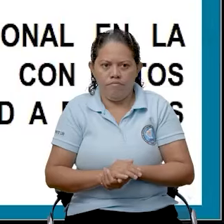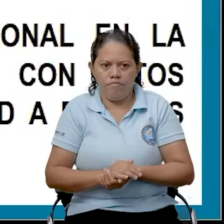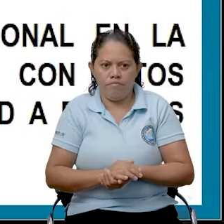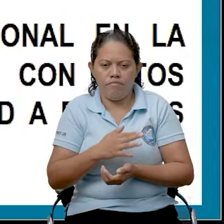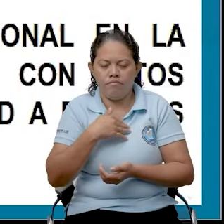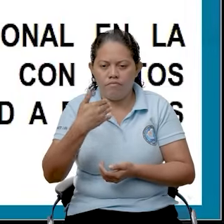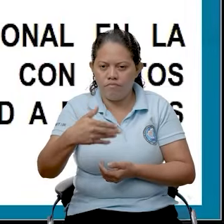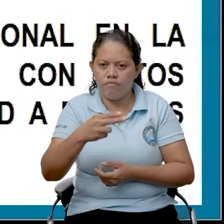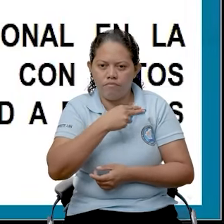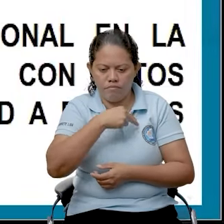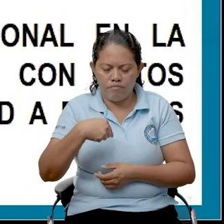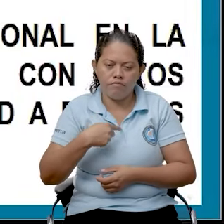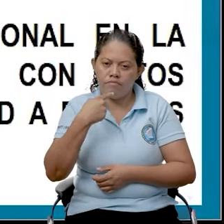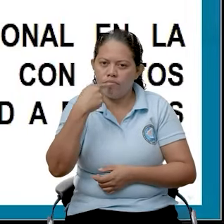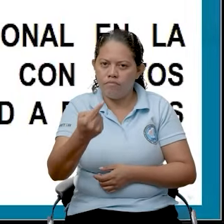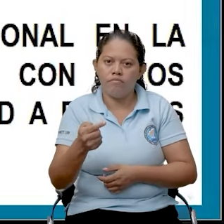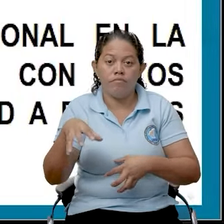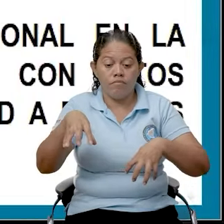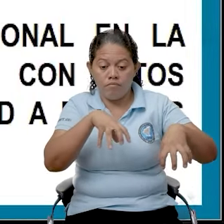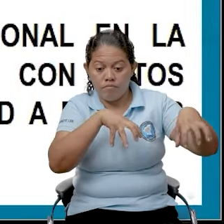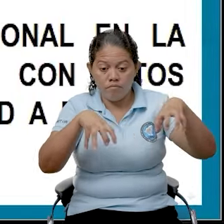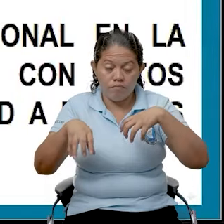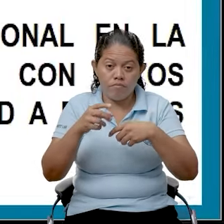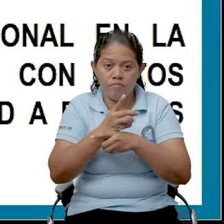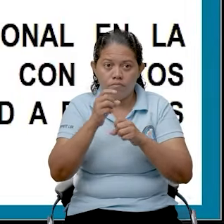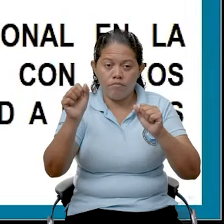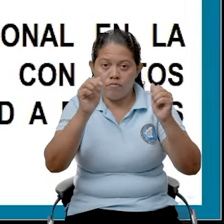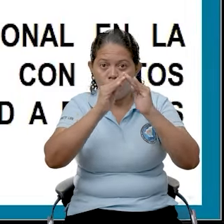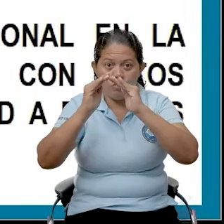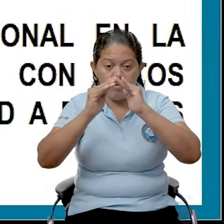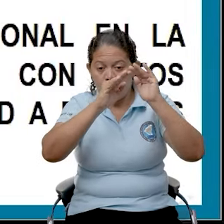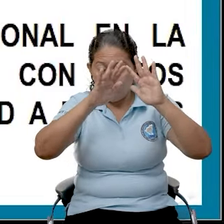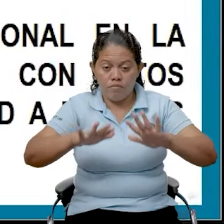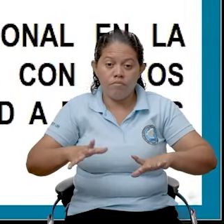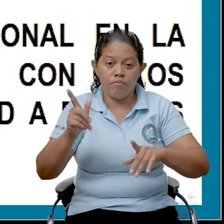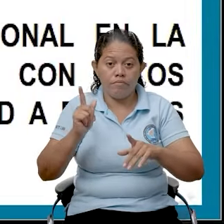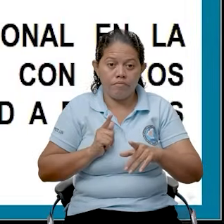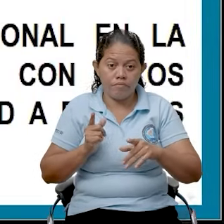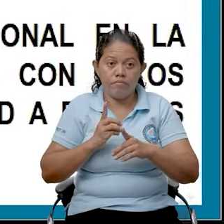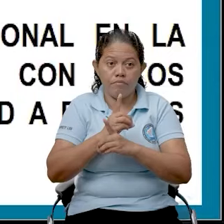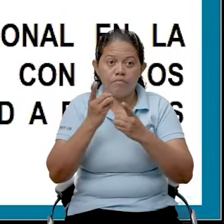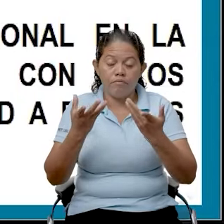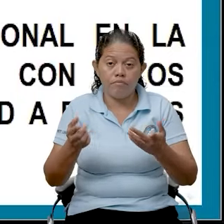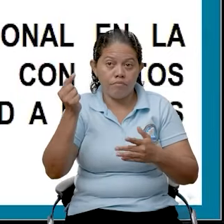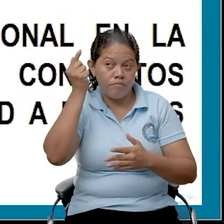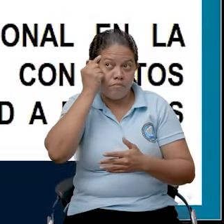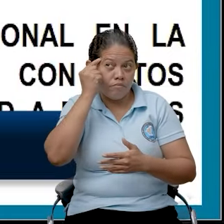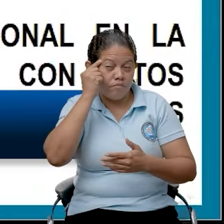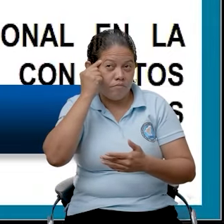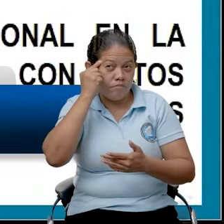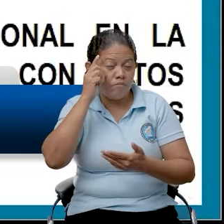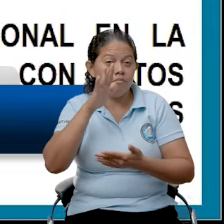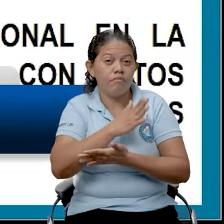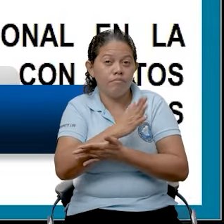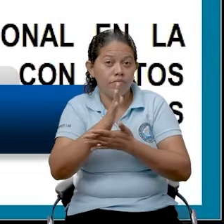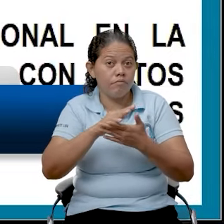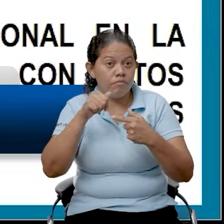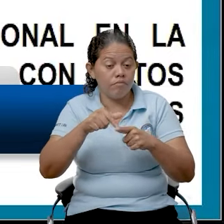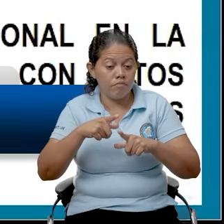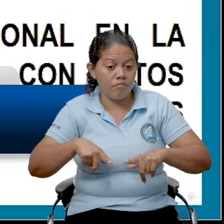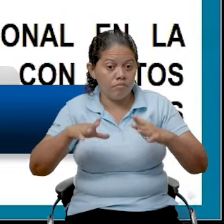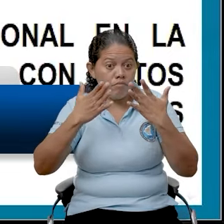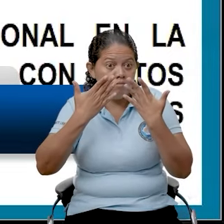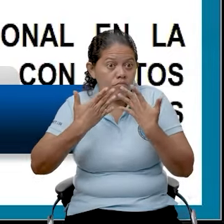Cuando nosotros decimos terremoto, fíjense bien, lo que tenemos que tener en la mente rápidamente es que ese es un